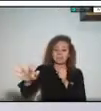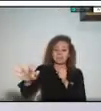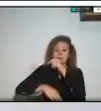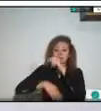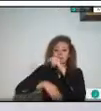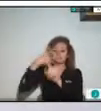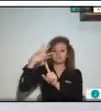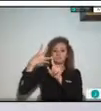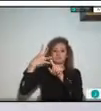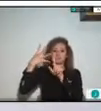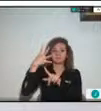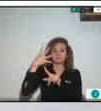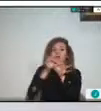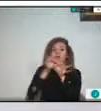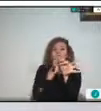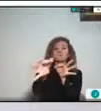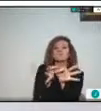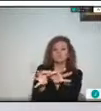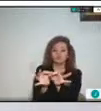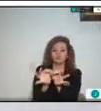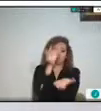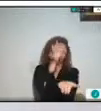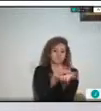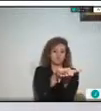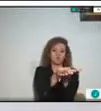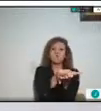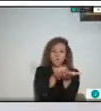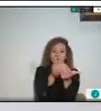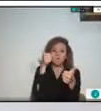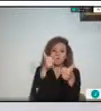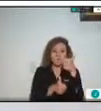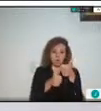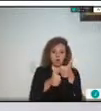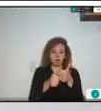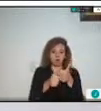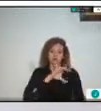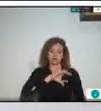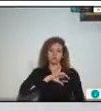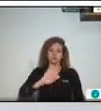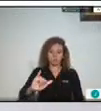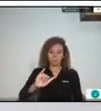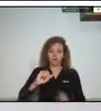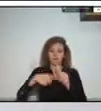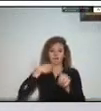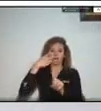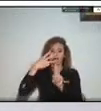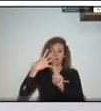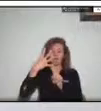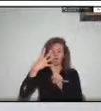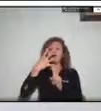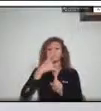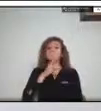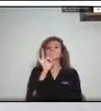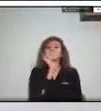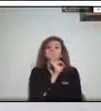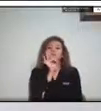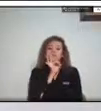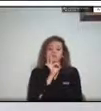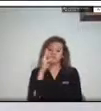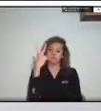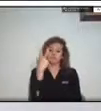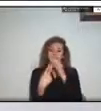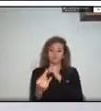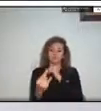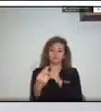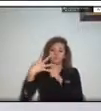como lo son yopal y villavicencio entonces conoceremos un poco más de estos instrumentos y